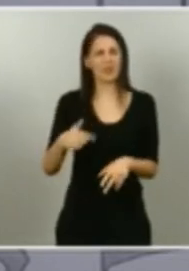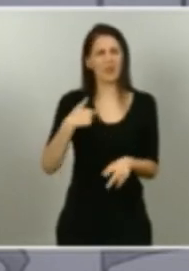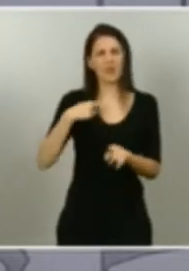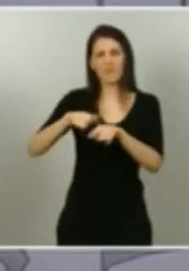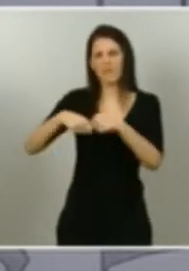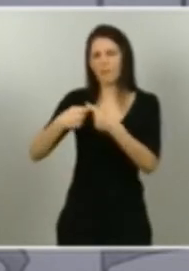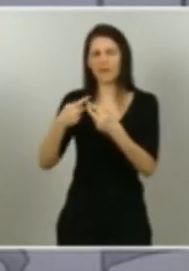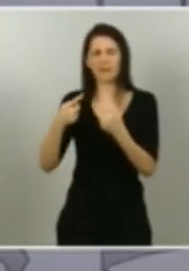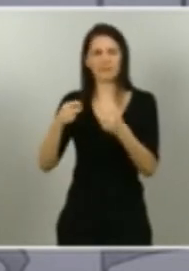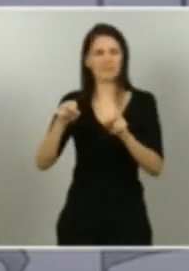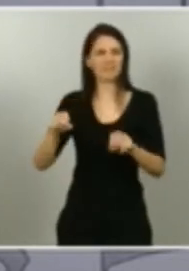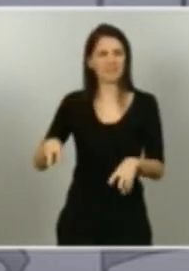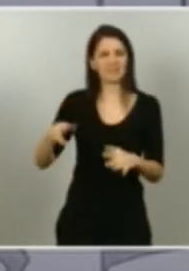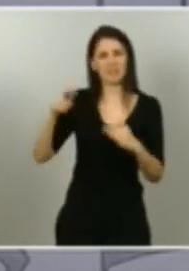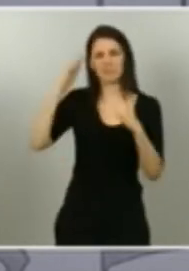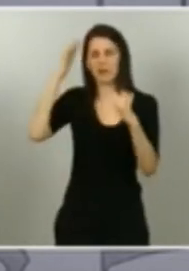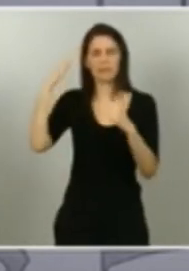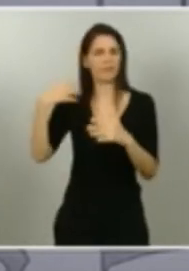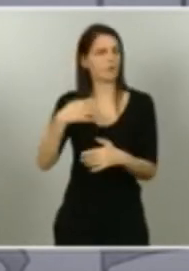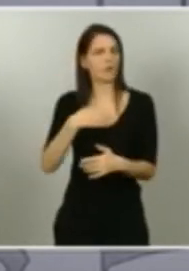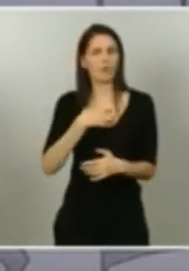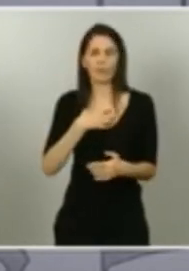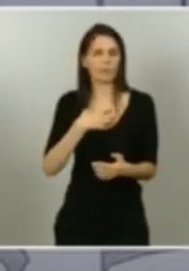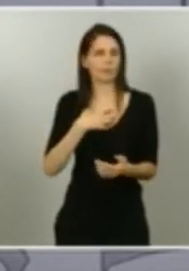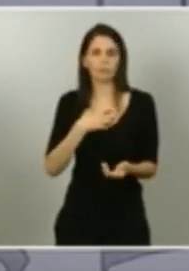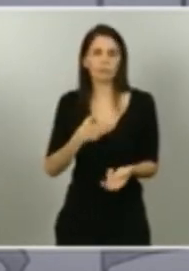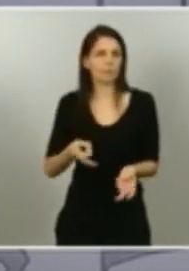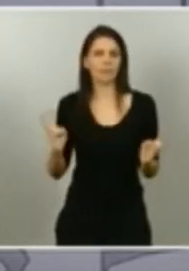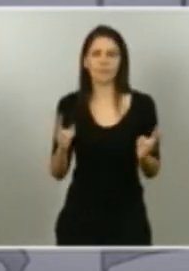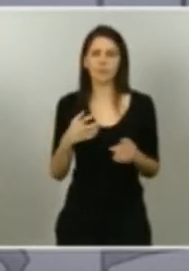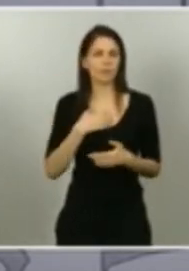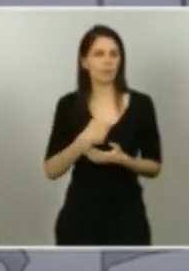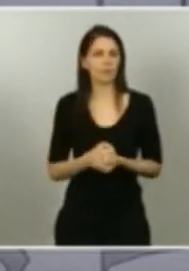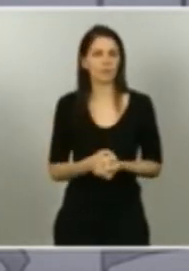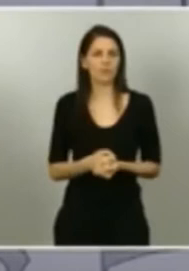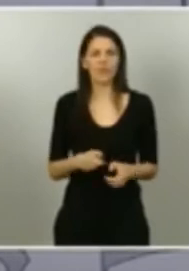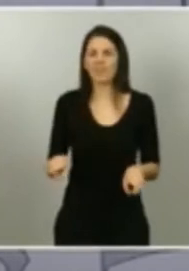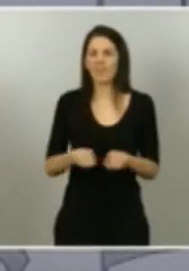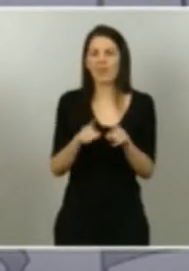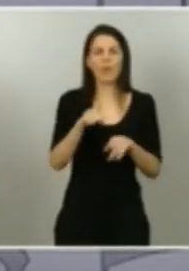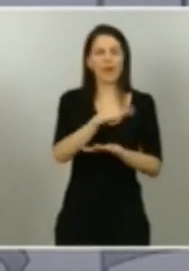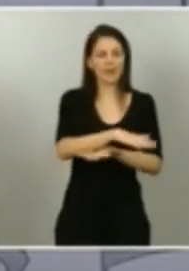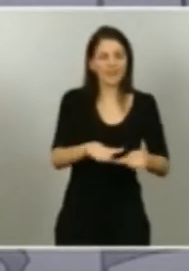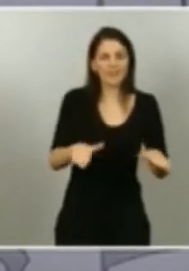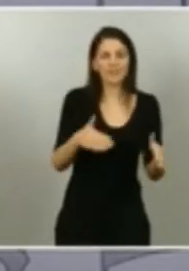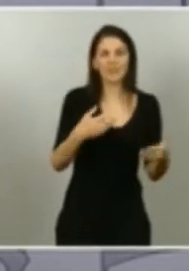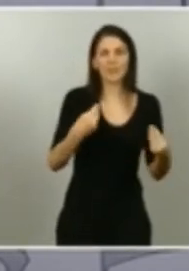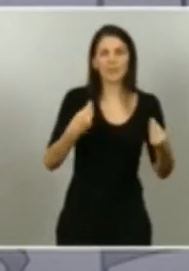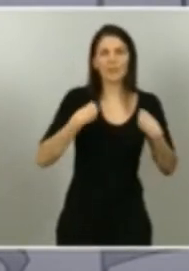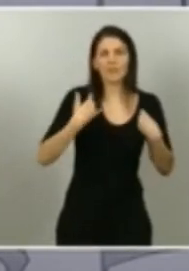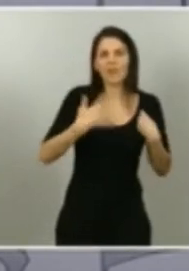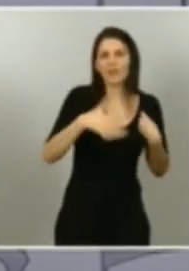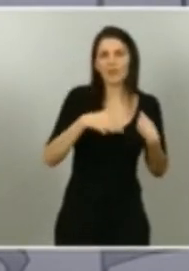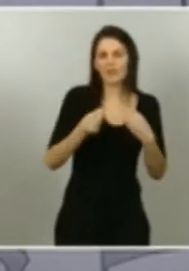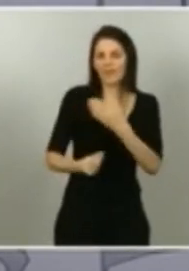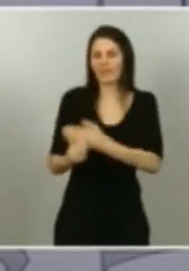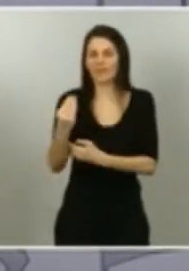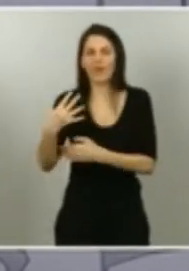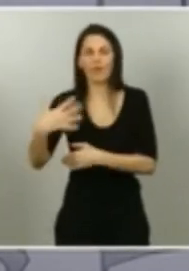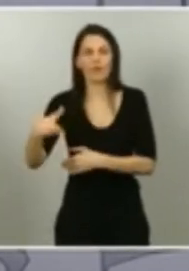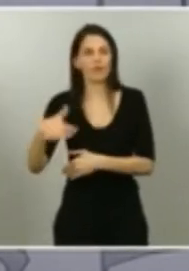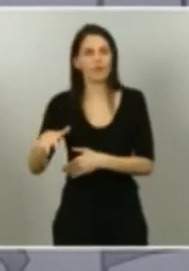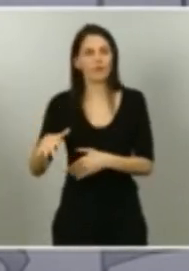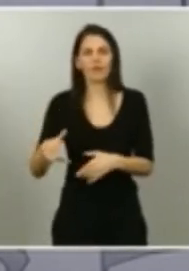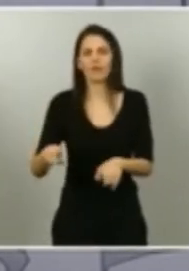Nuestros hijos, nuestras hijas, nazcan donde nazcan, vivan donde vivan, deben tener las mismas oportunidades, los mismos derechos sin